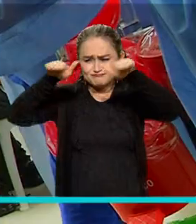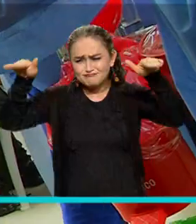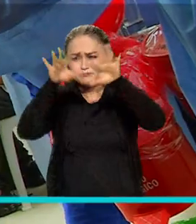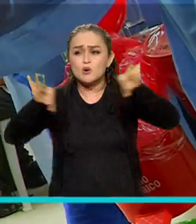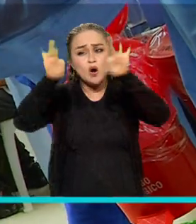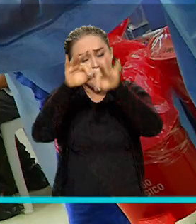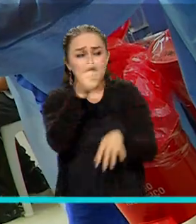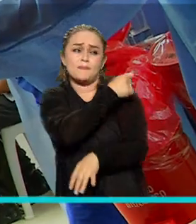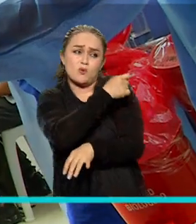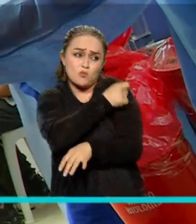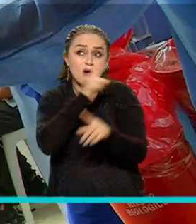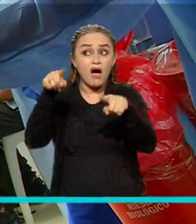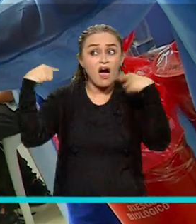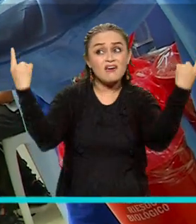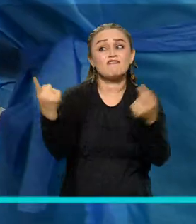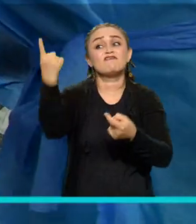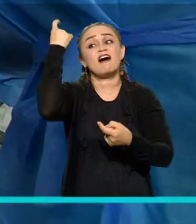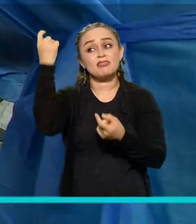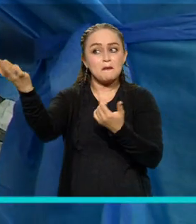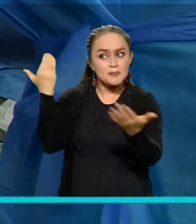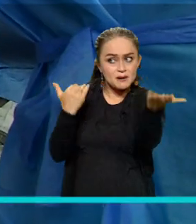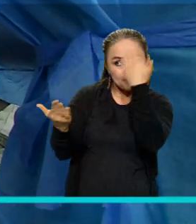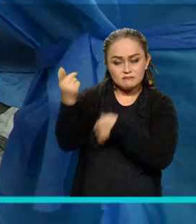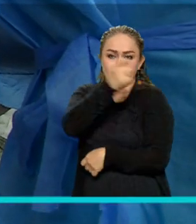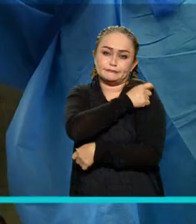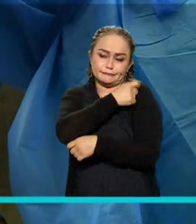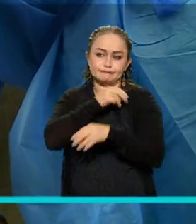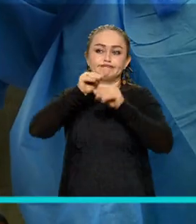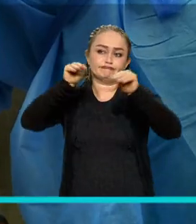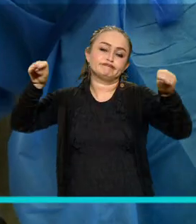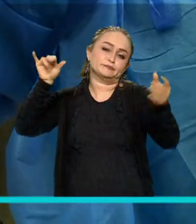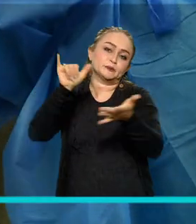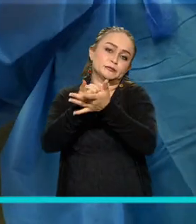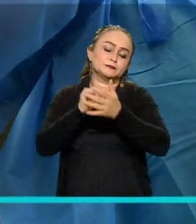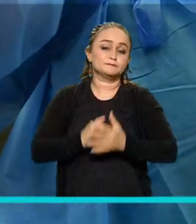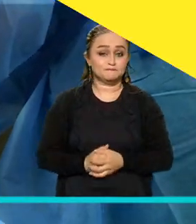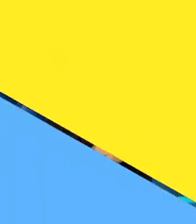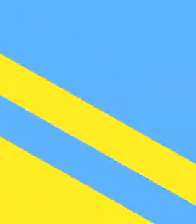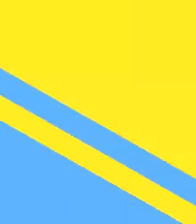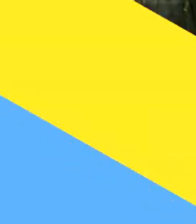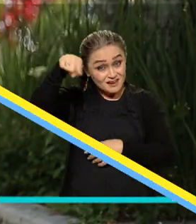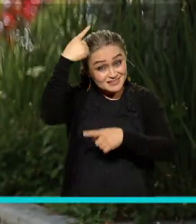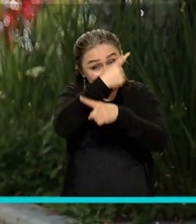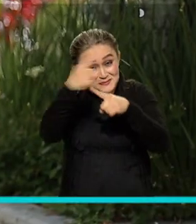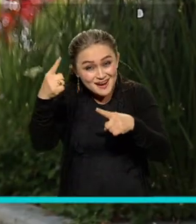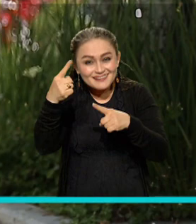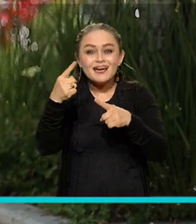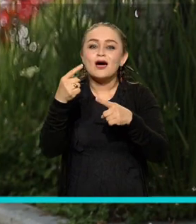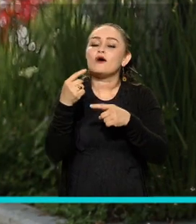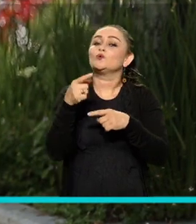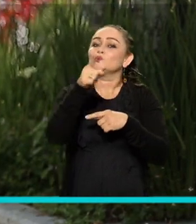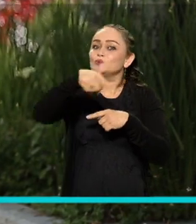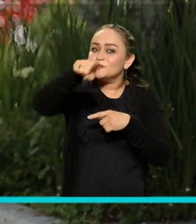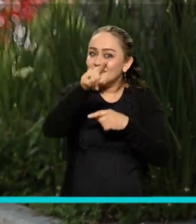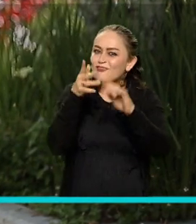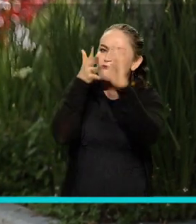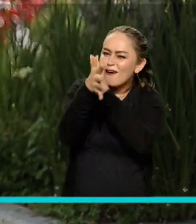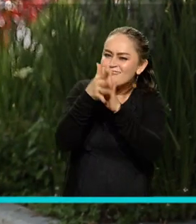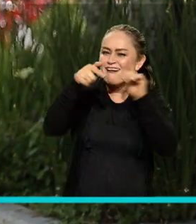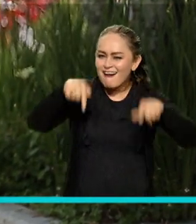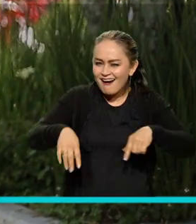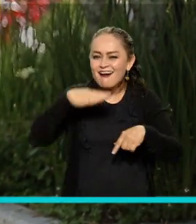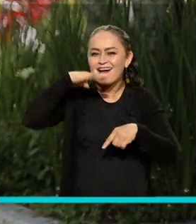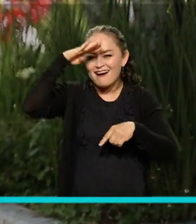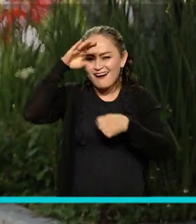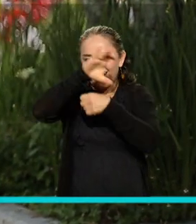logre llegar a toda esta población que no nos están llegando a los puntos de vacunación. Los esperamos en ocho días para seguirles